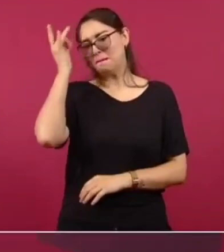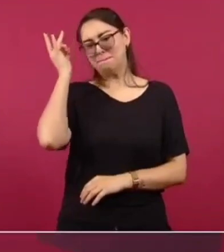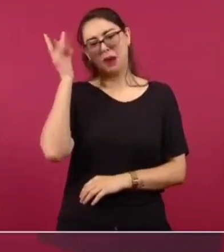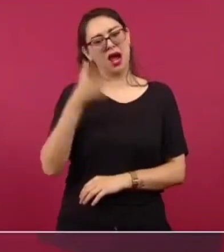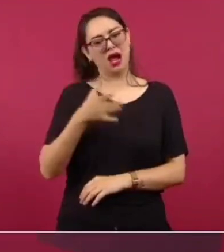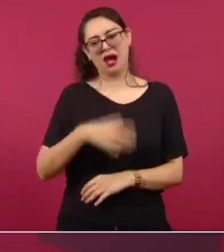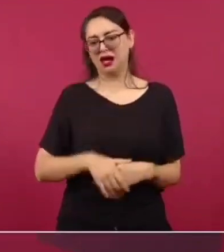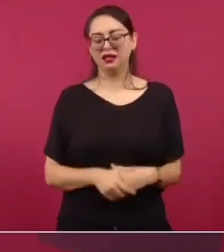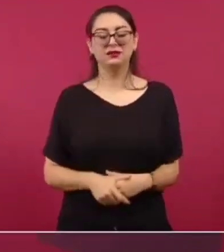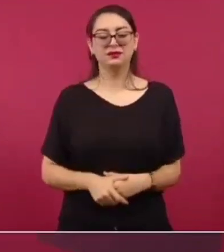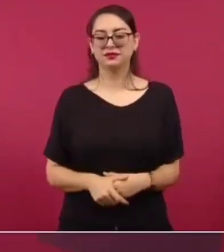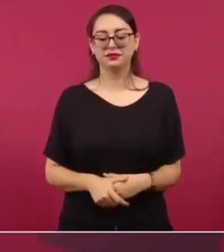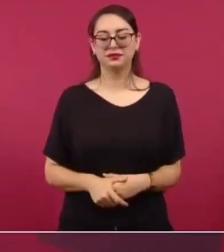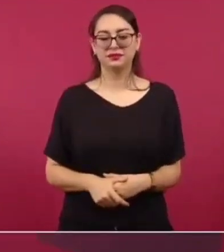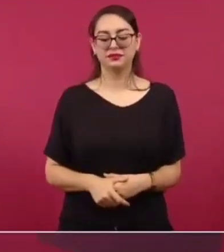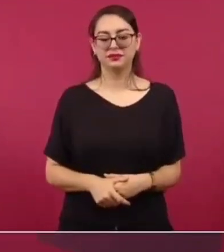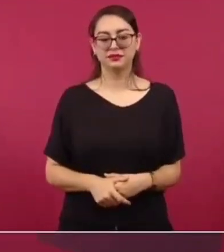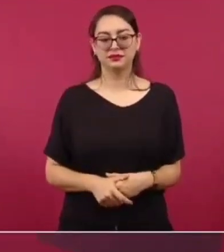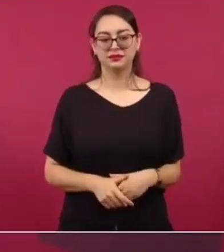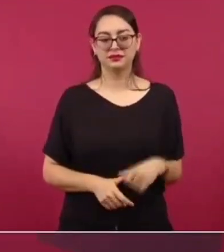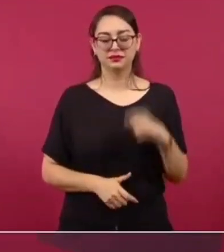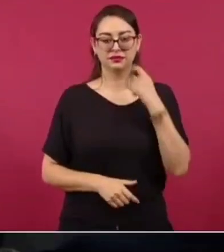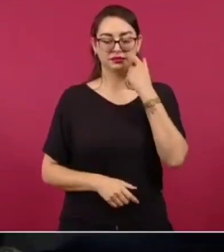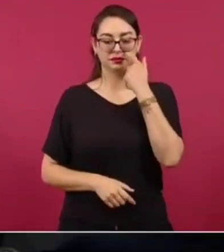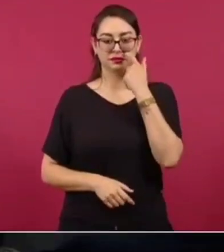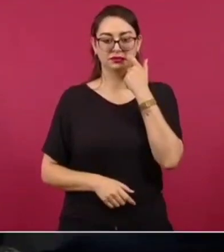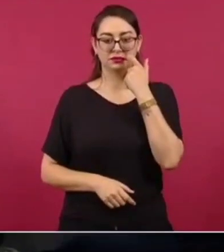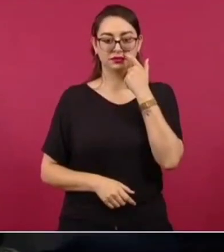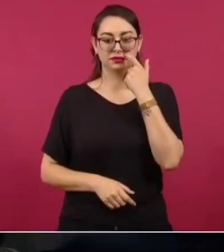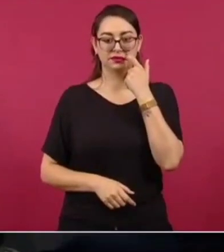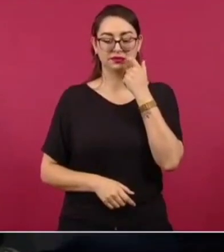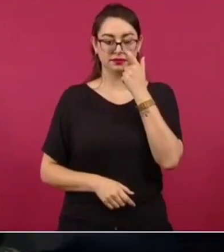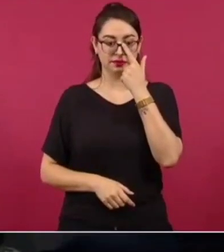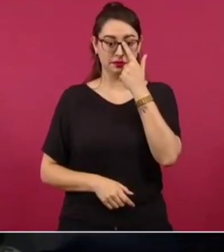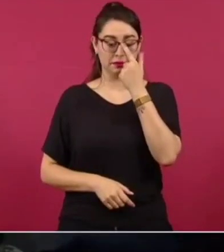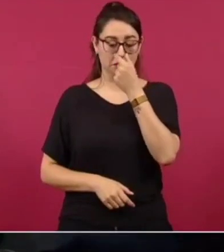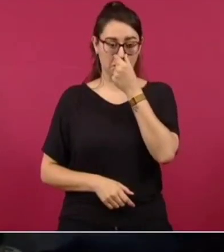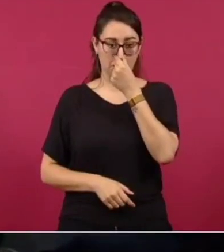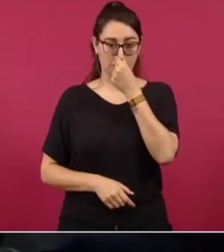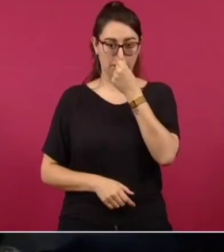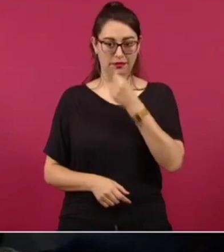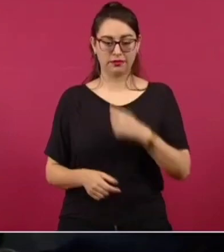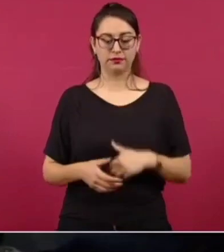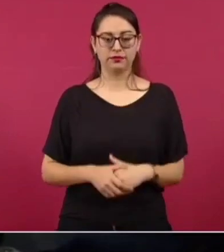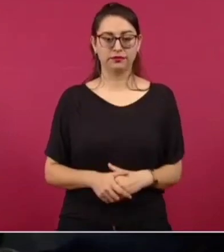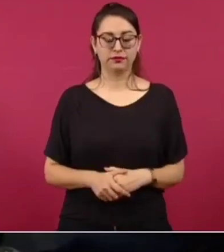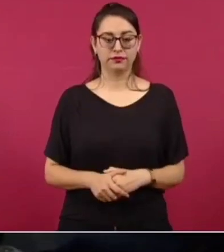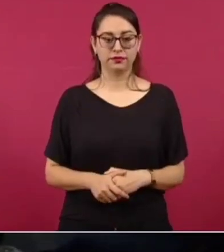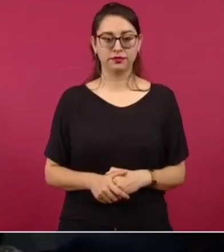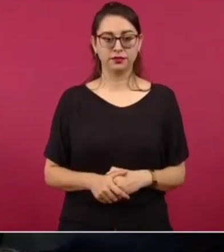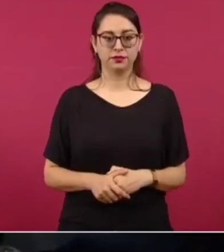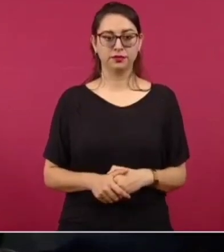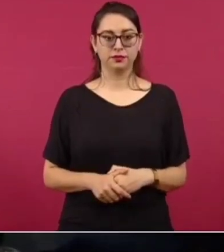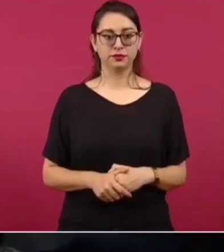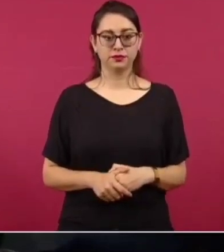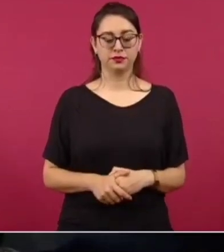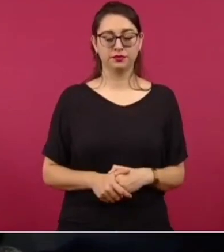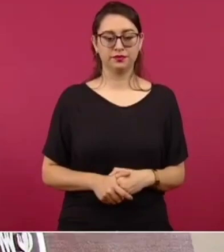si ponemos todo lo relacionado con este tema,